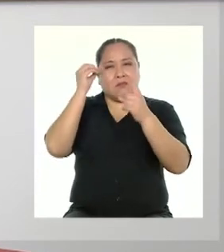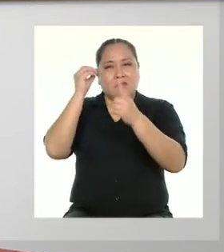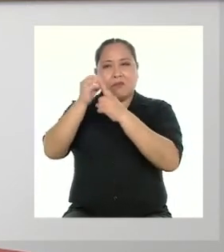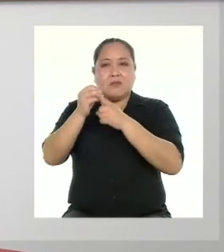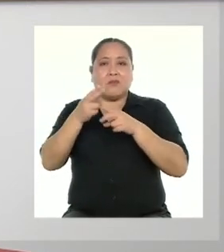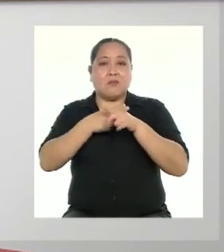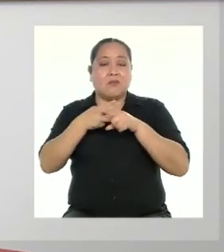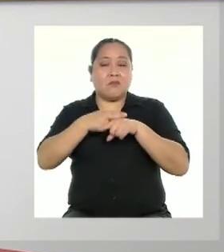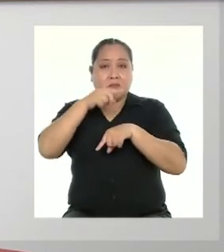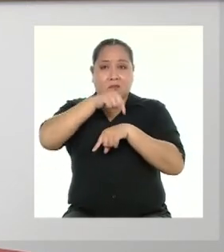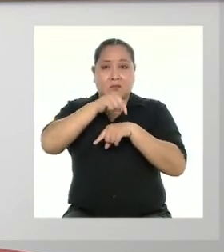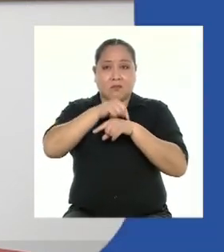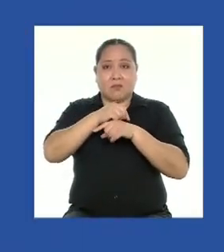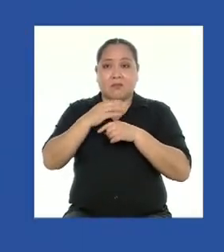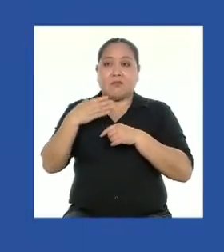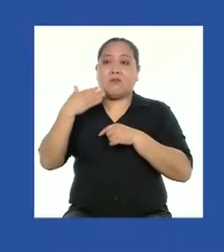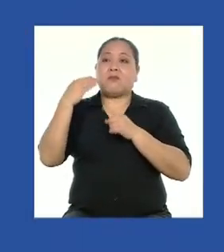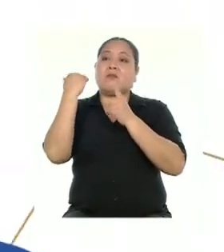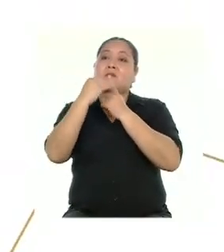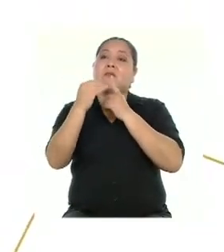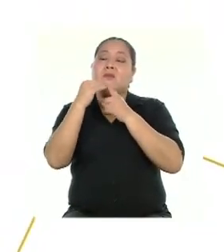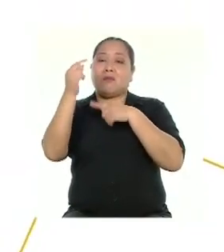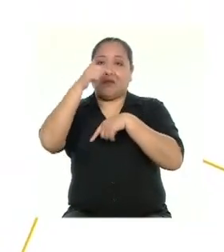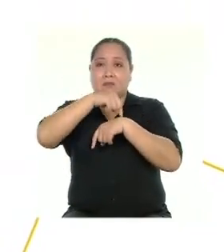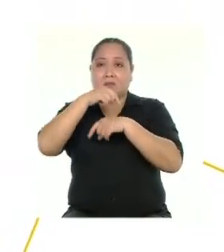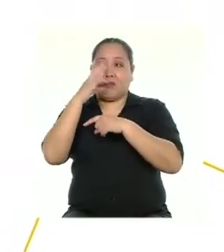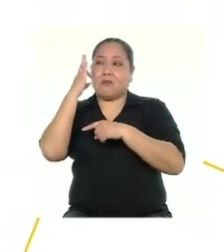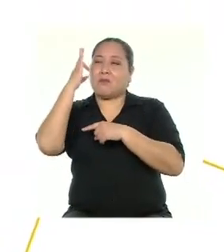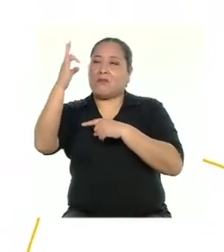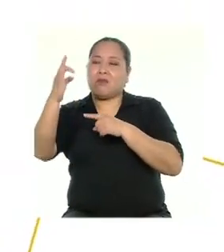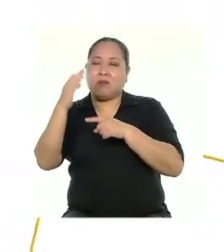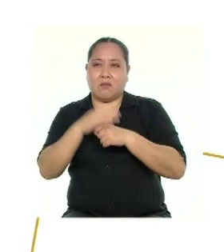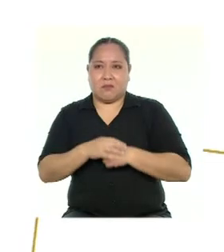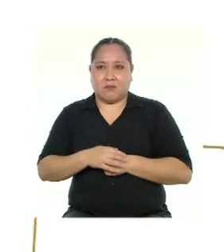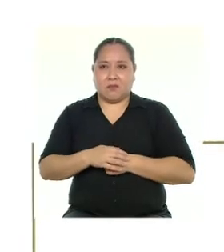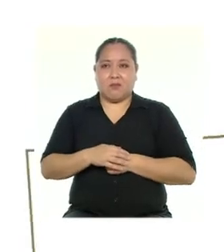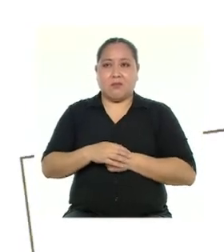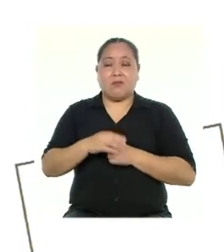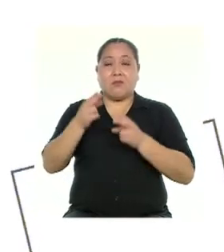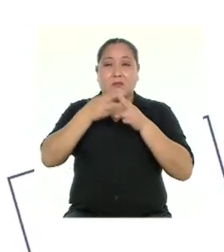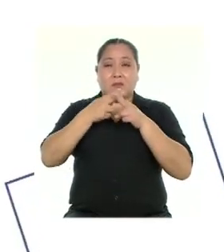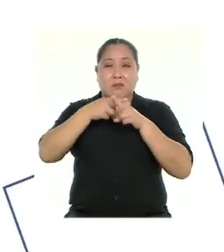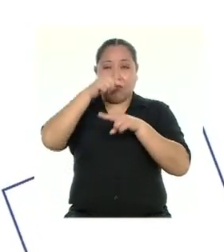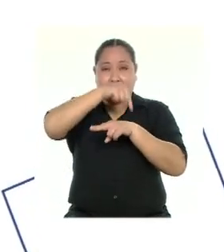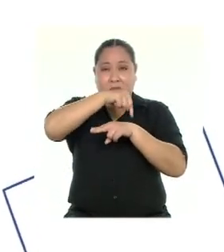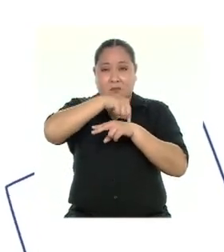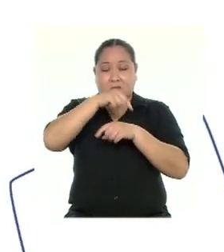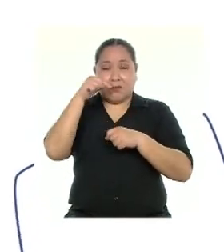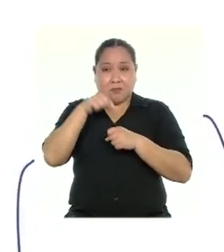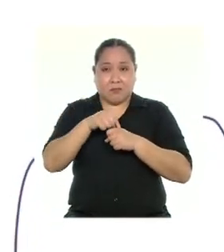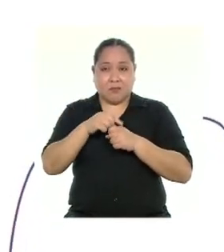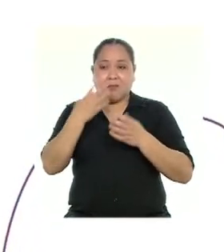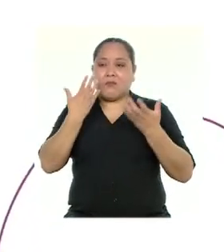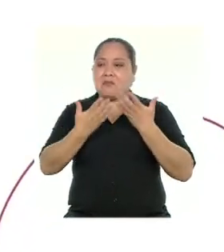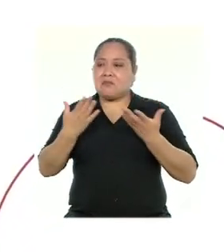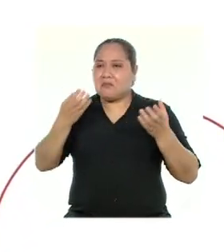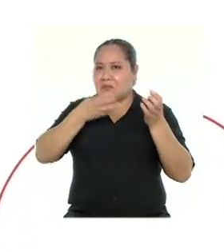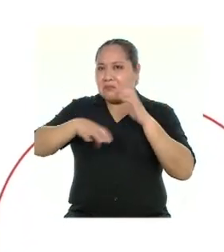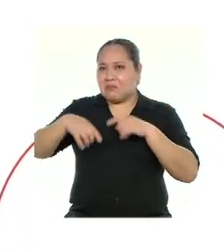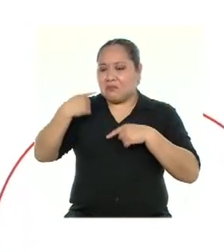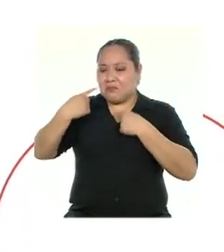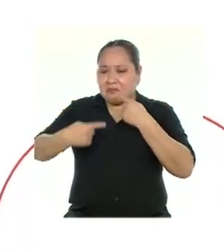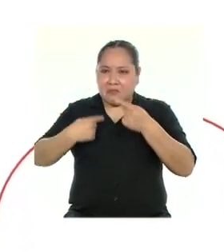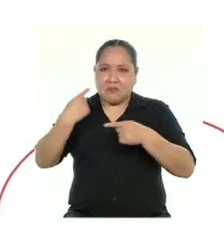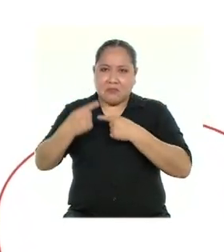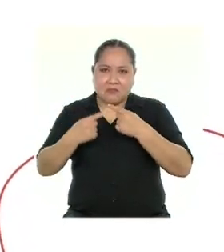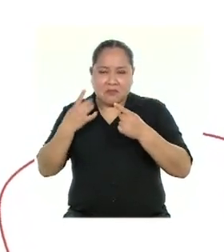corto mediano y largo plazo Las metas Las corto son aquellas acciones que vamos a realizar día